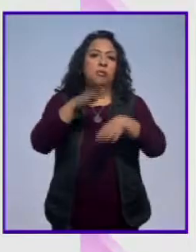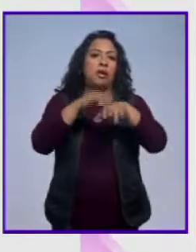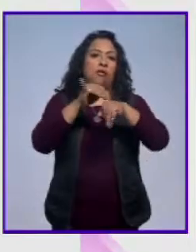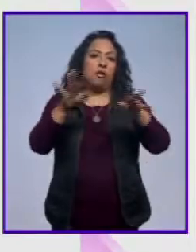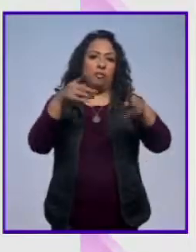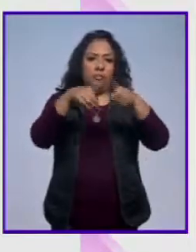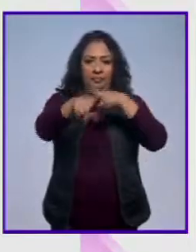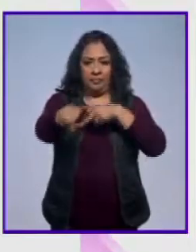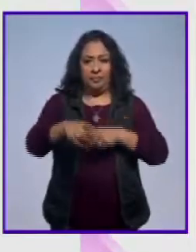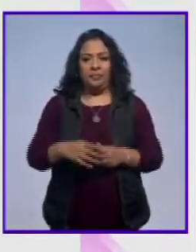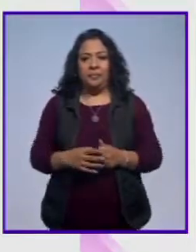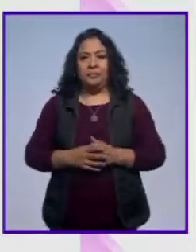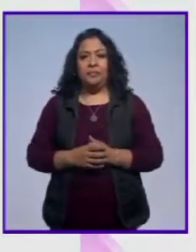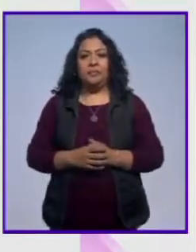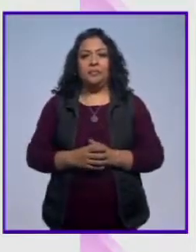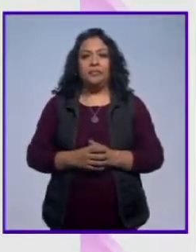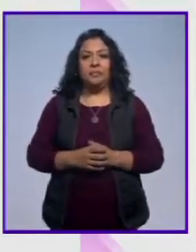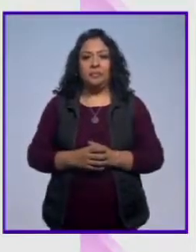más. Comenzamos.